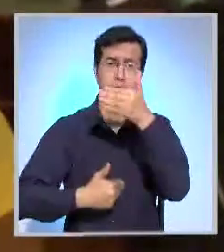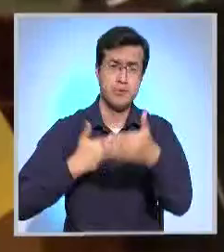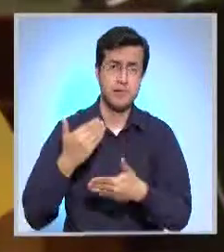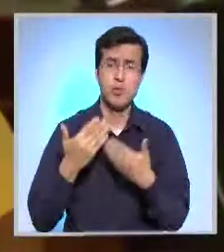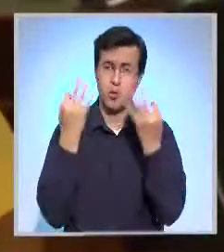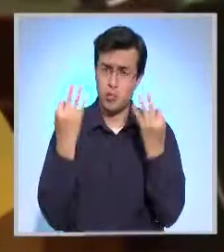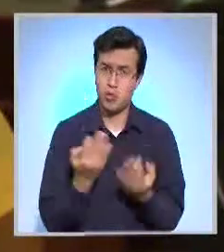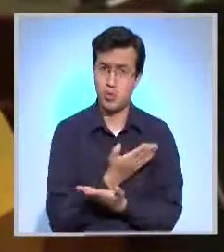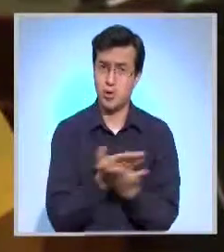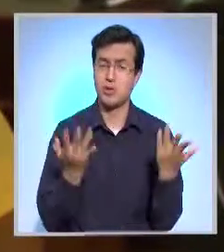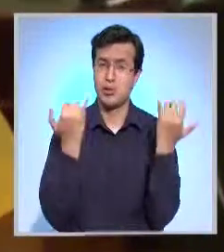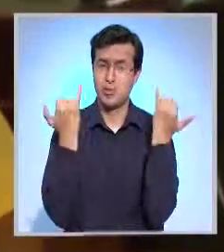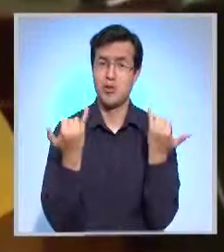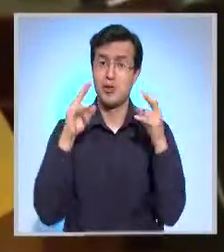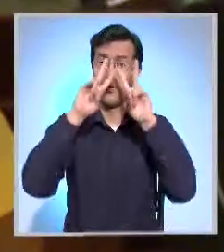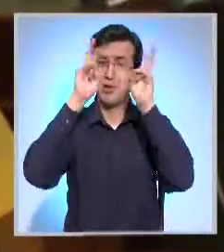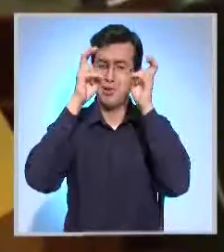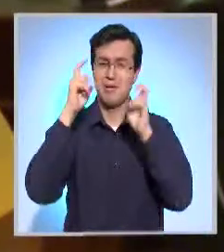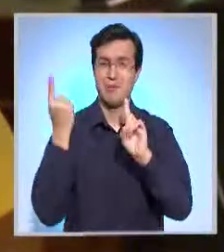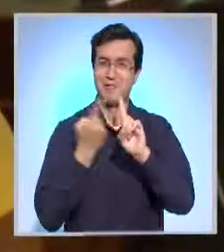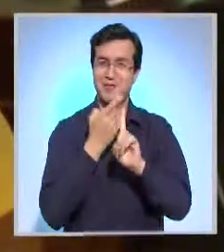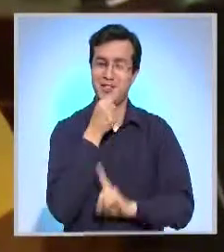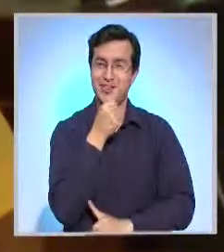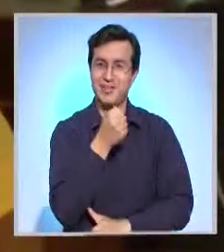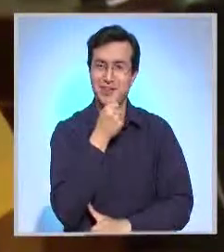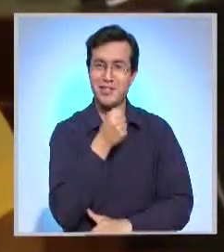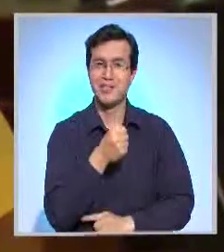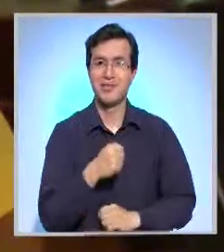Este precisamente será el tema de nuestra primera entrevista.